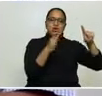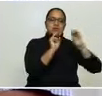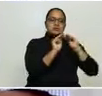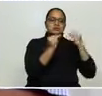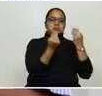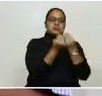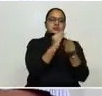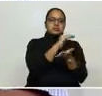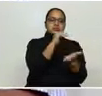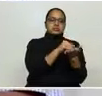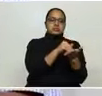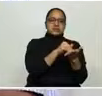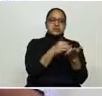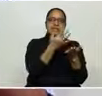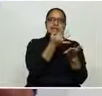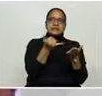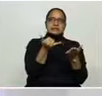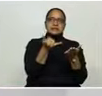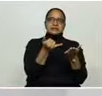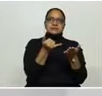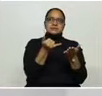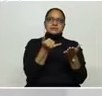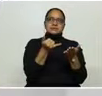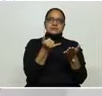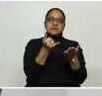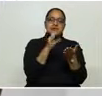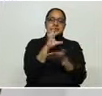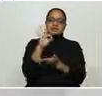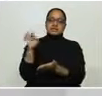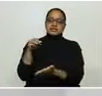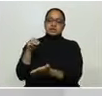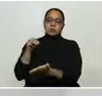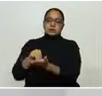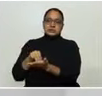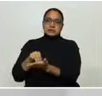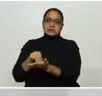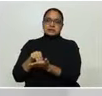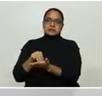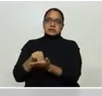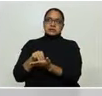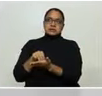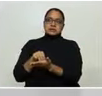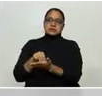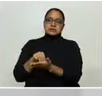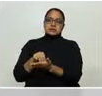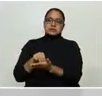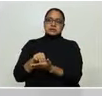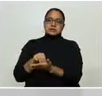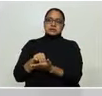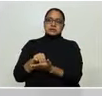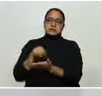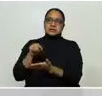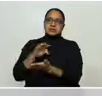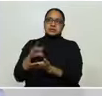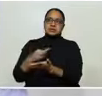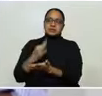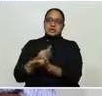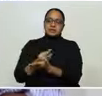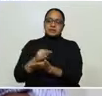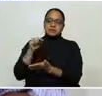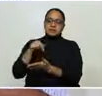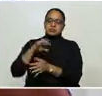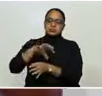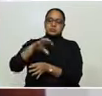central y si lo comparamos con Francisco Morazán, la Metro de Teucigalpa tiene barrios y colonias.